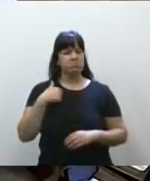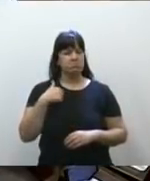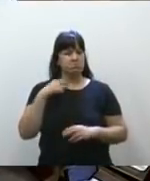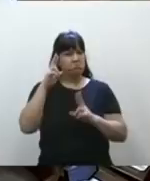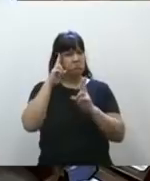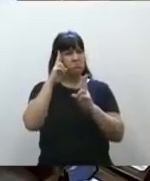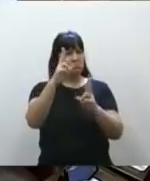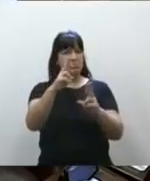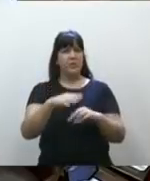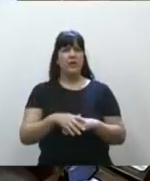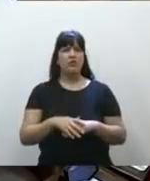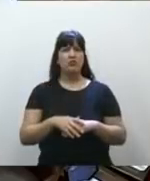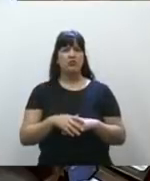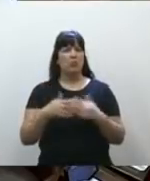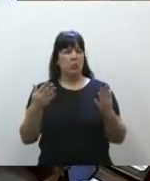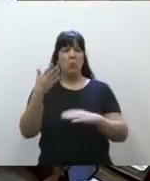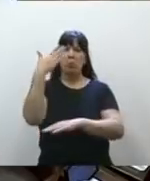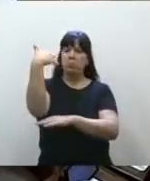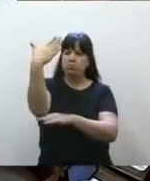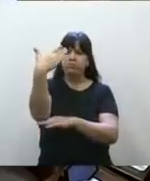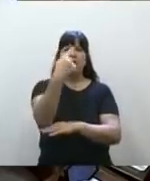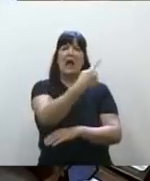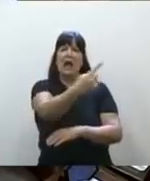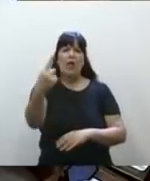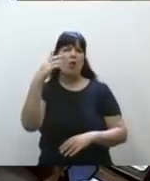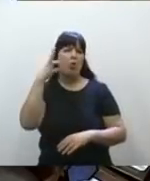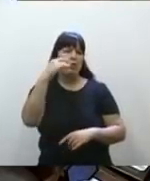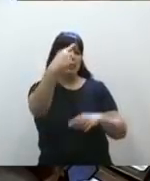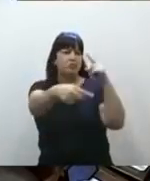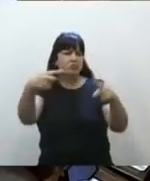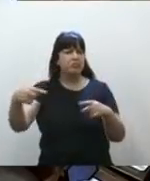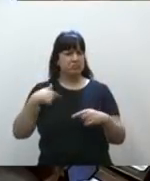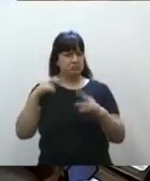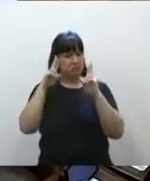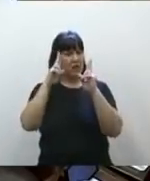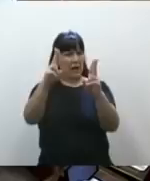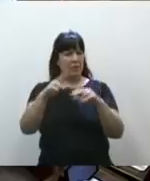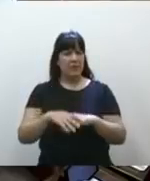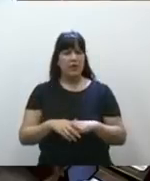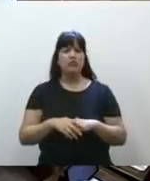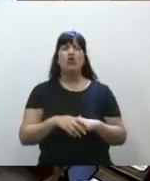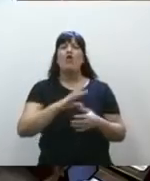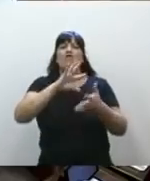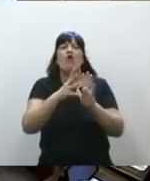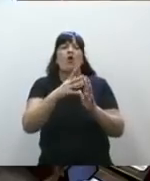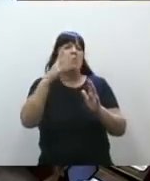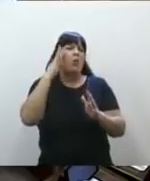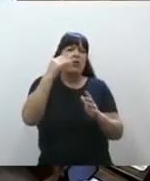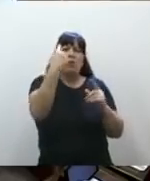enormemente la palabra y la posición de cada uno de los senadores, en cada una de las posiciones.